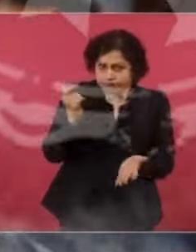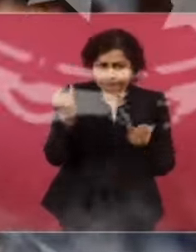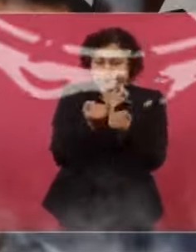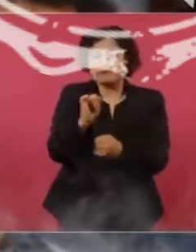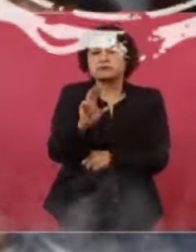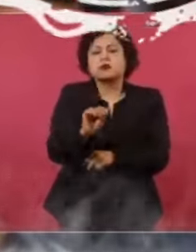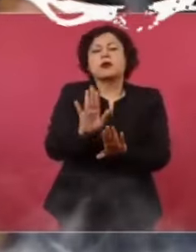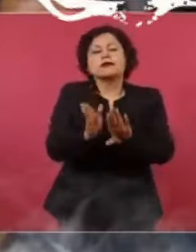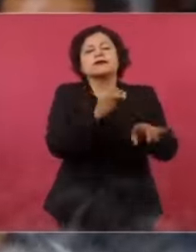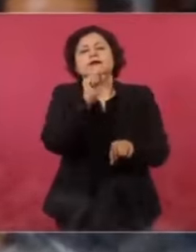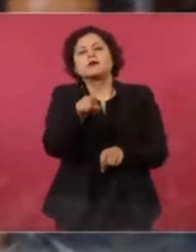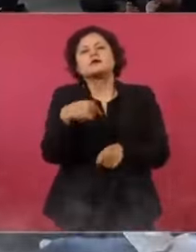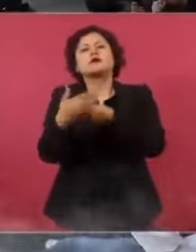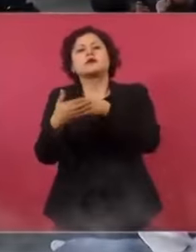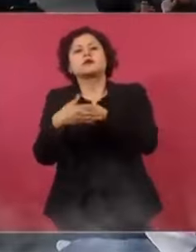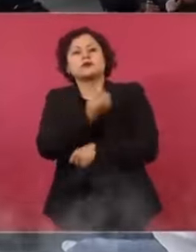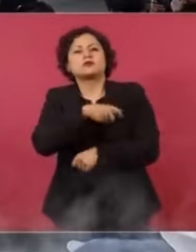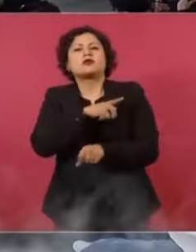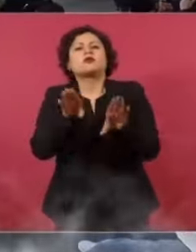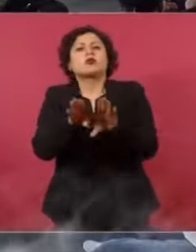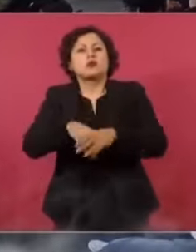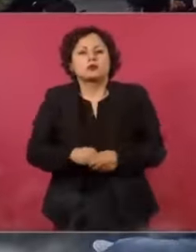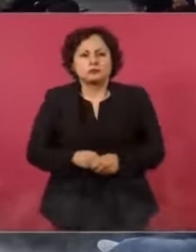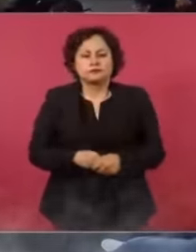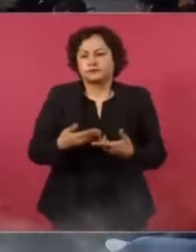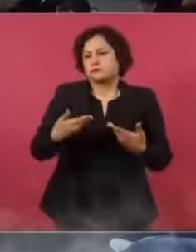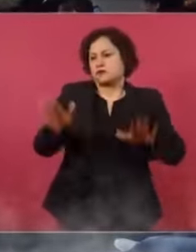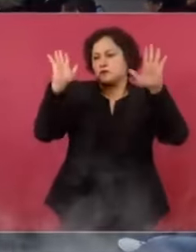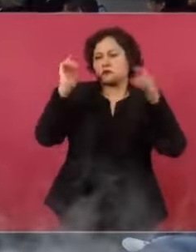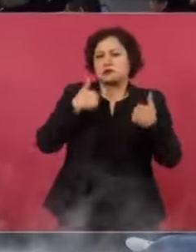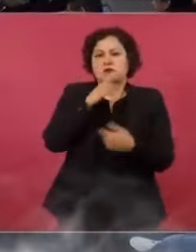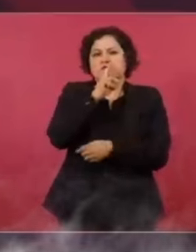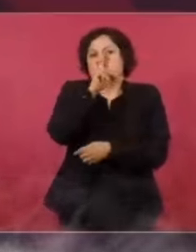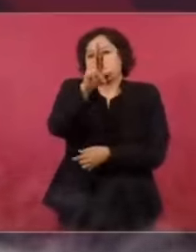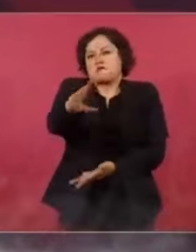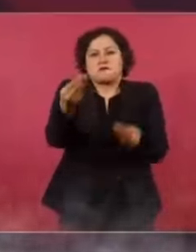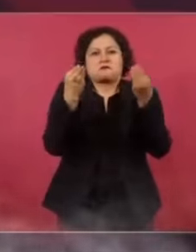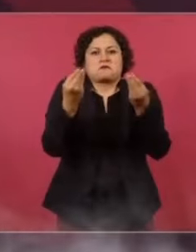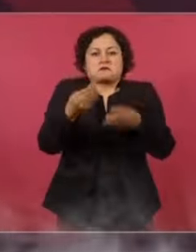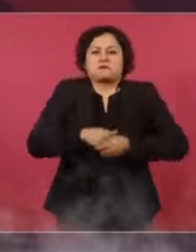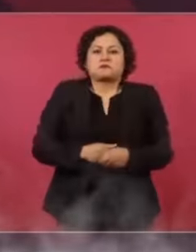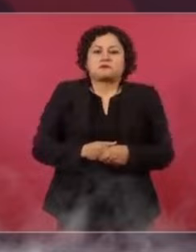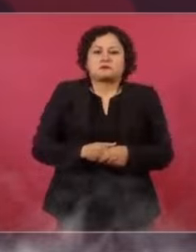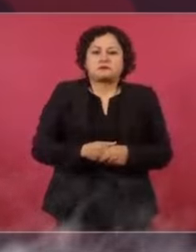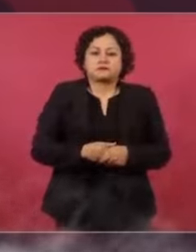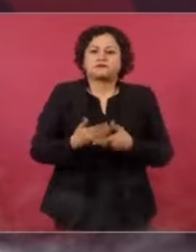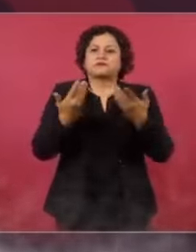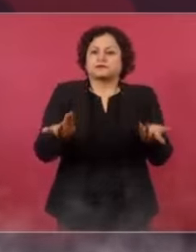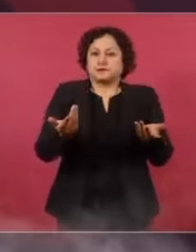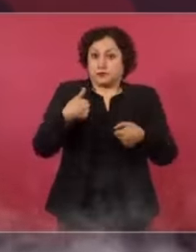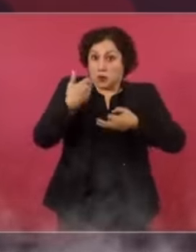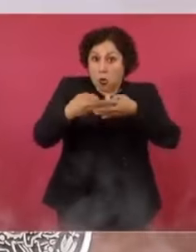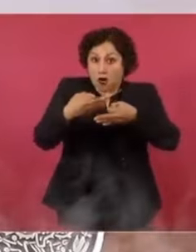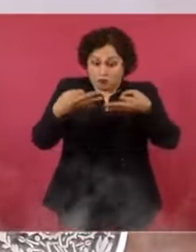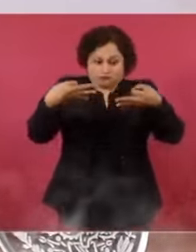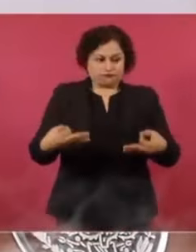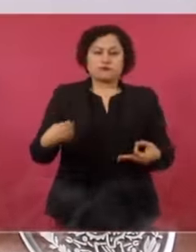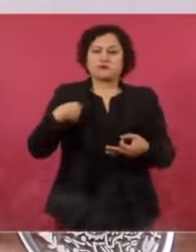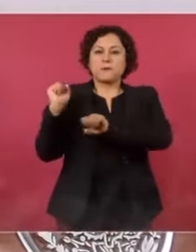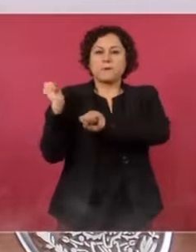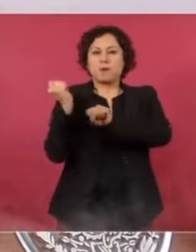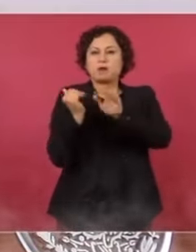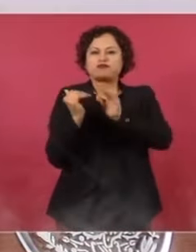¿Cómo será este asunto y el cuidado que tendrás? No, pues voy a mejorar mucho. Mucho, mucho, mucho. Sí, ahora estoy entero, estoy bateando arriba de 300.